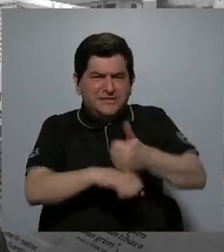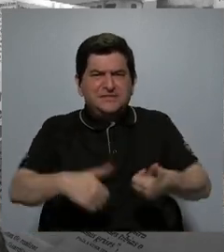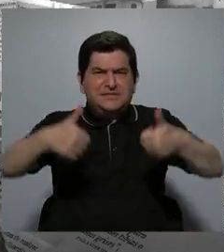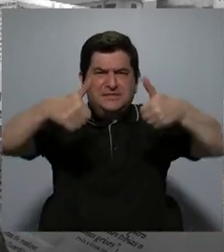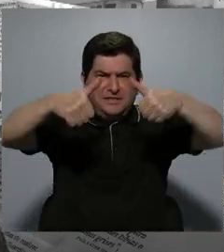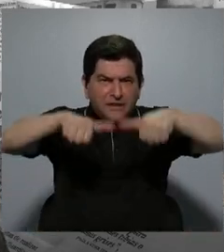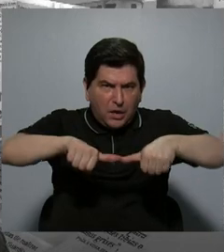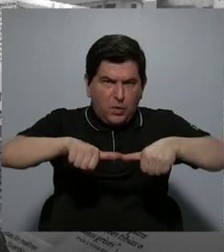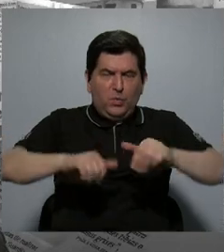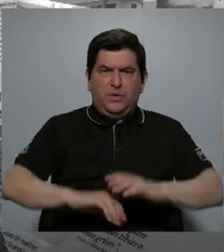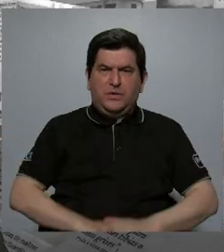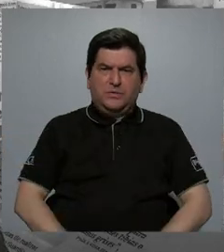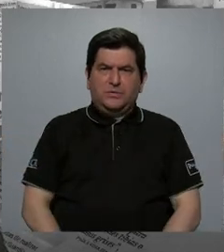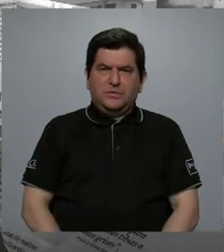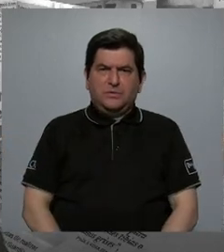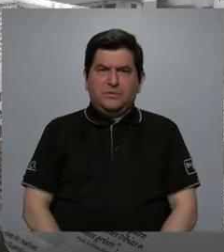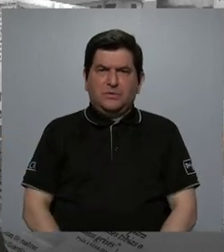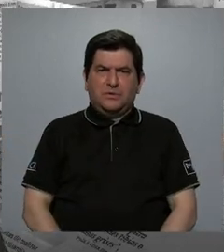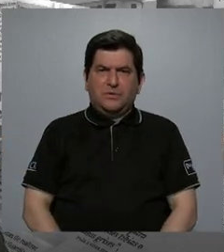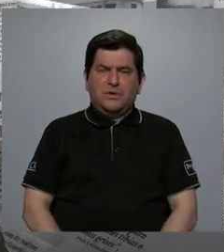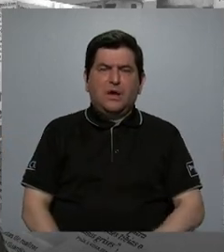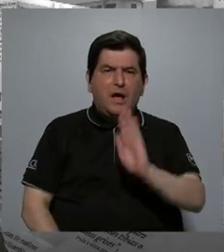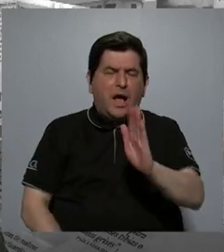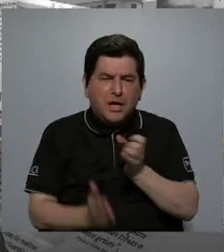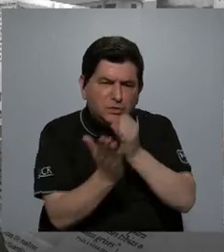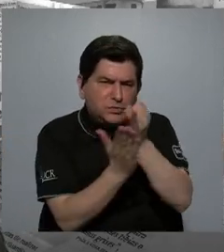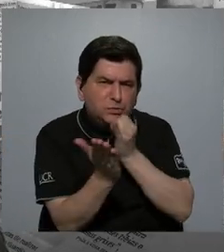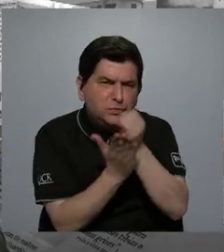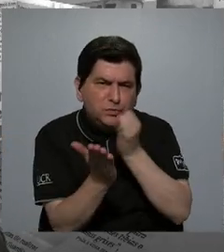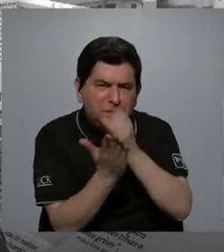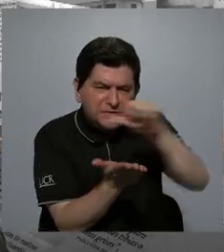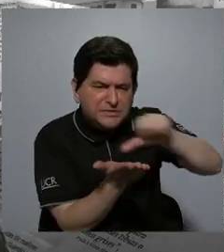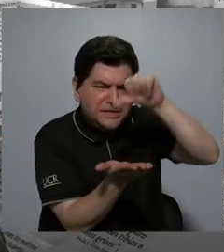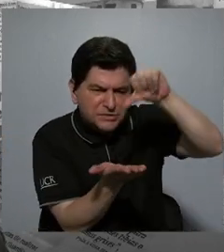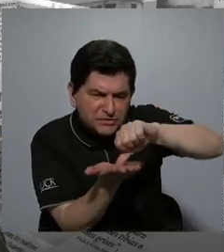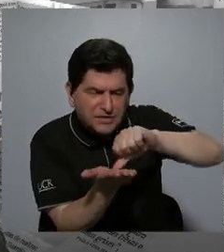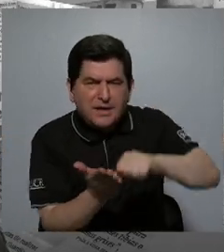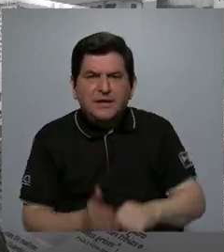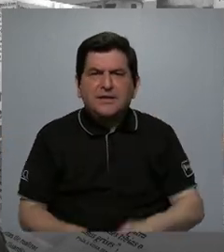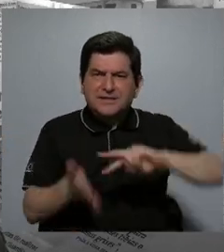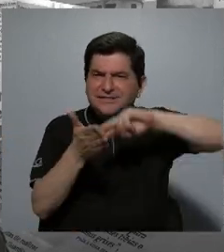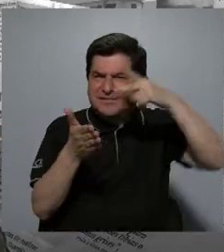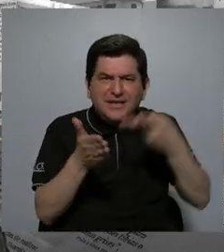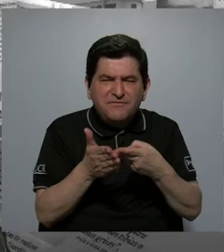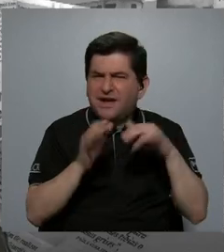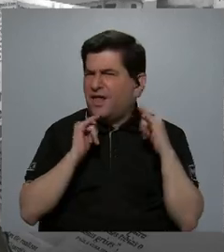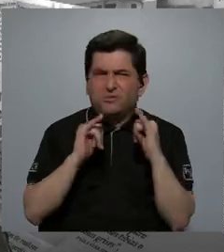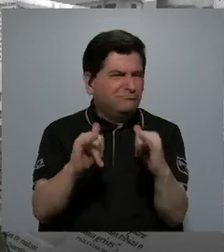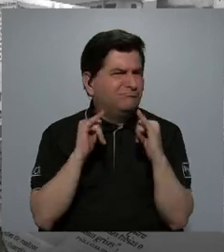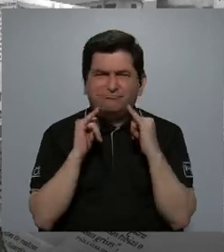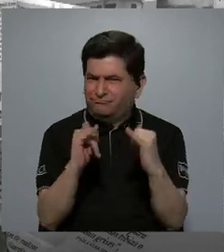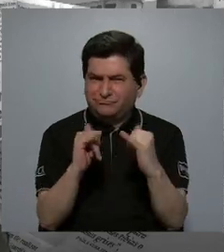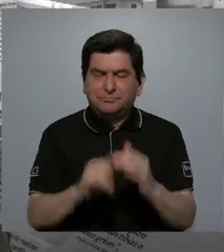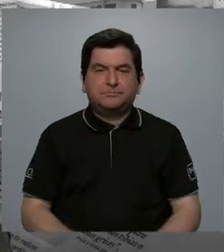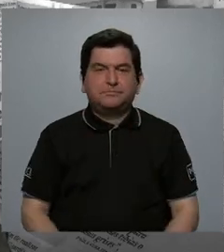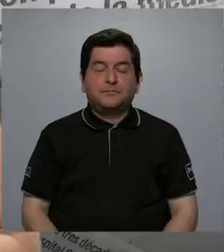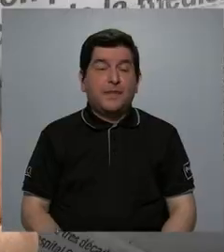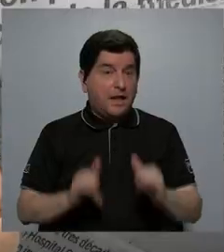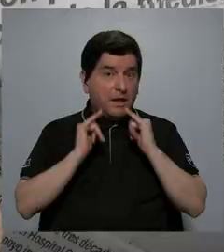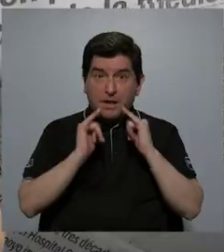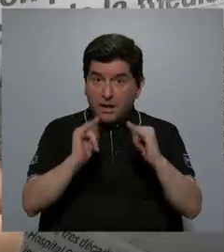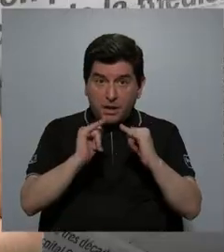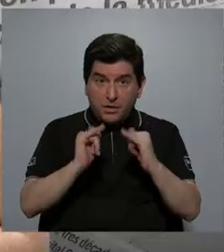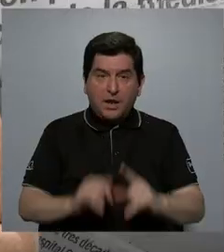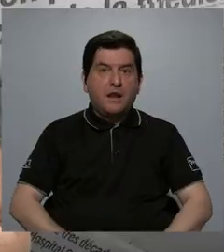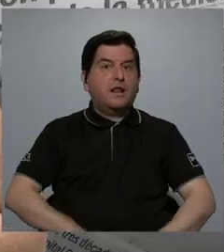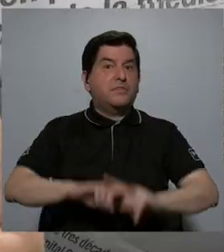núcleo de sus investigaciones, el término de desigualdad? Bueno, la desigualdad es un